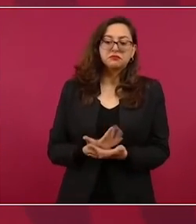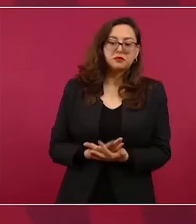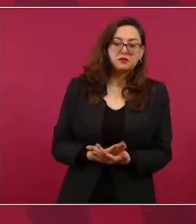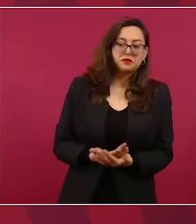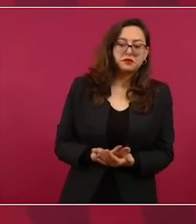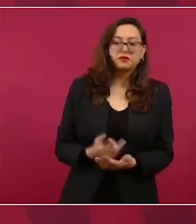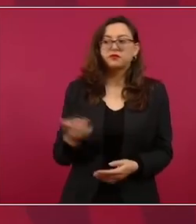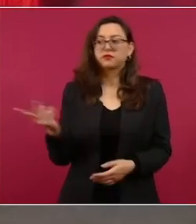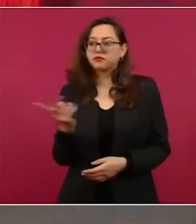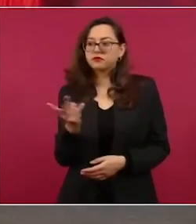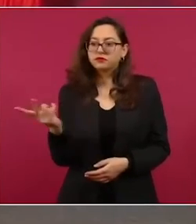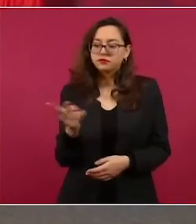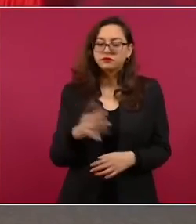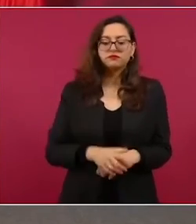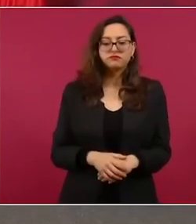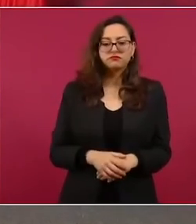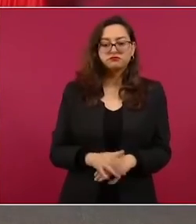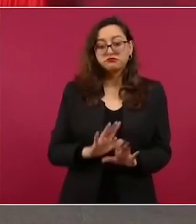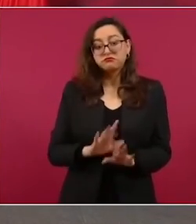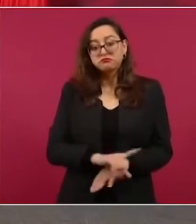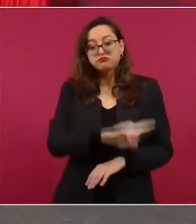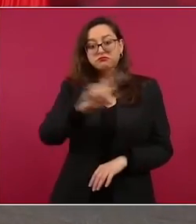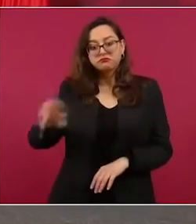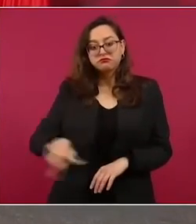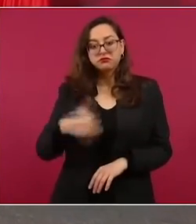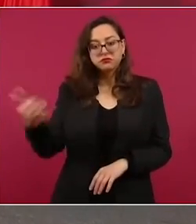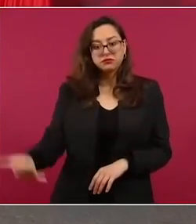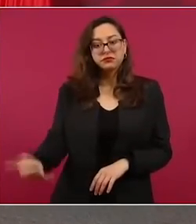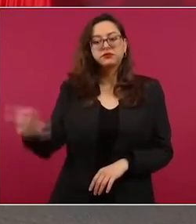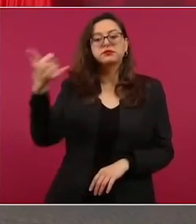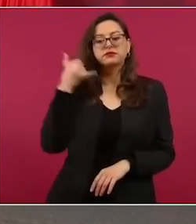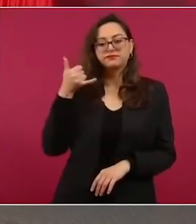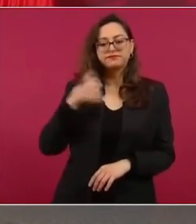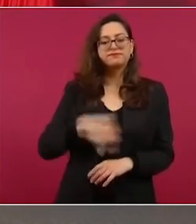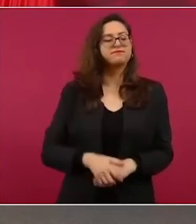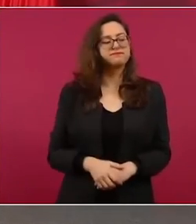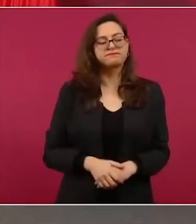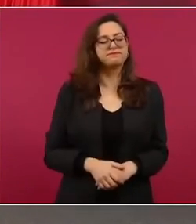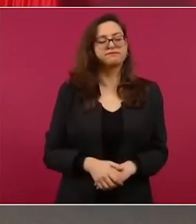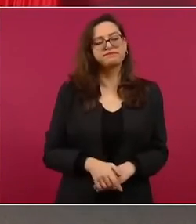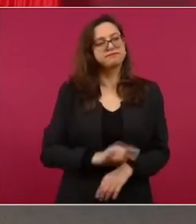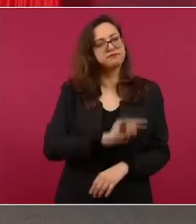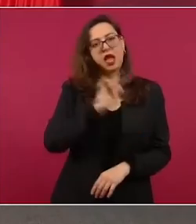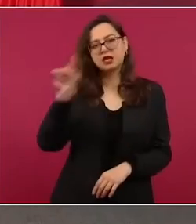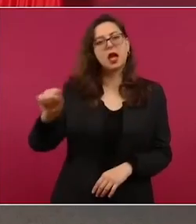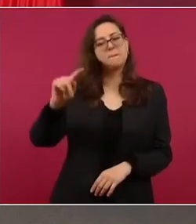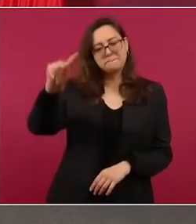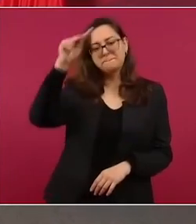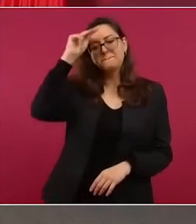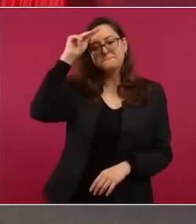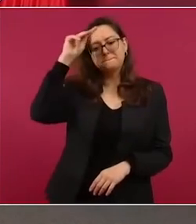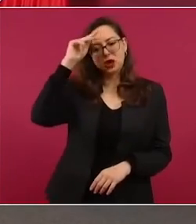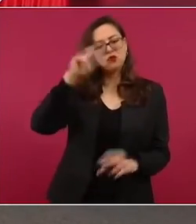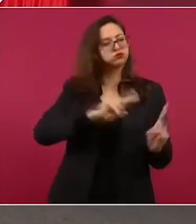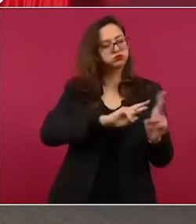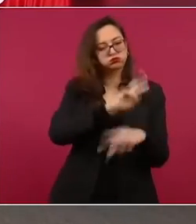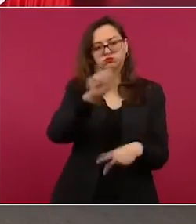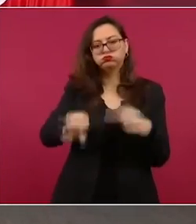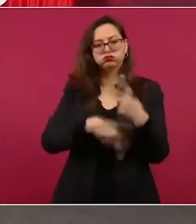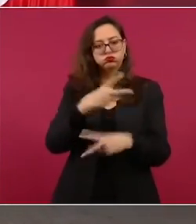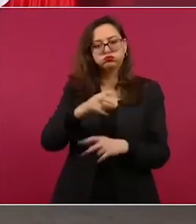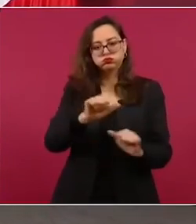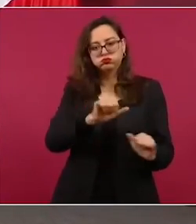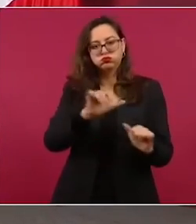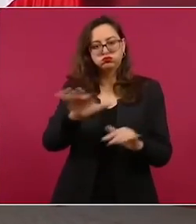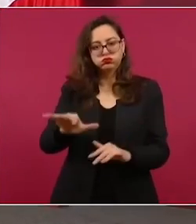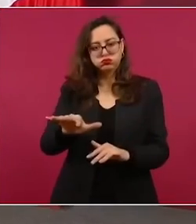y ya me hablaron para decirme que sí estaba yo de acuerdo en que la reunión se llevara a